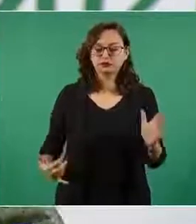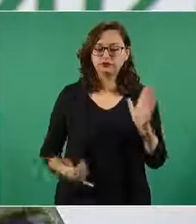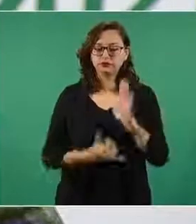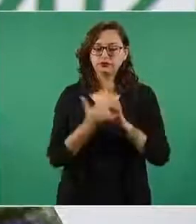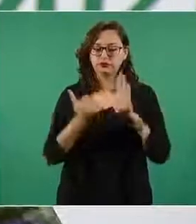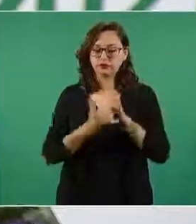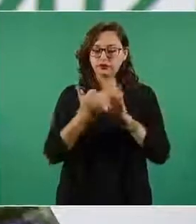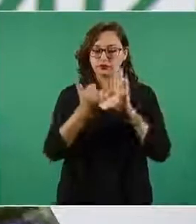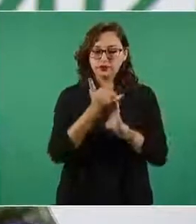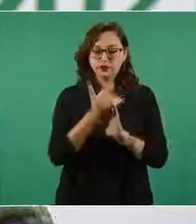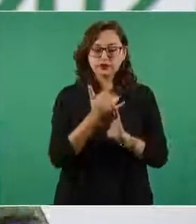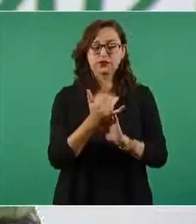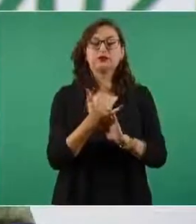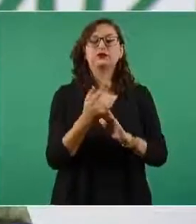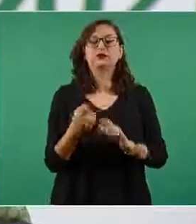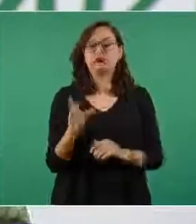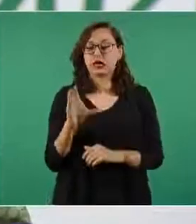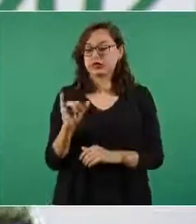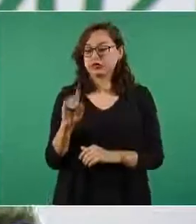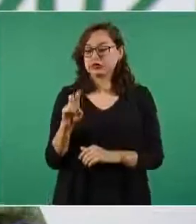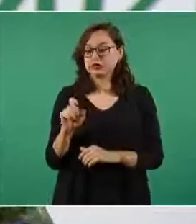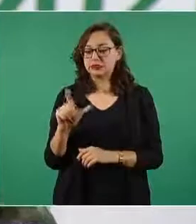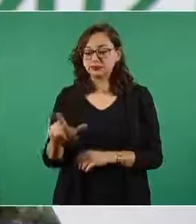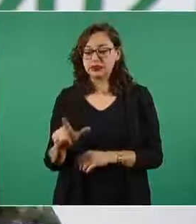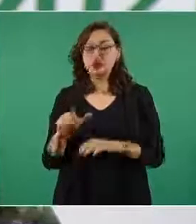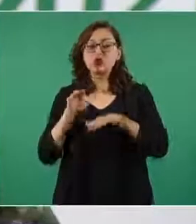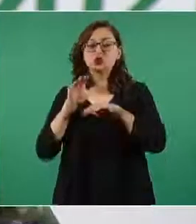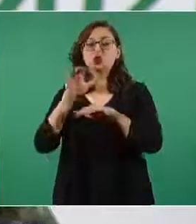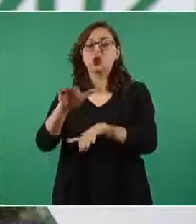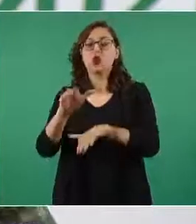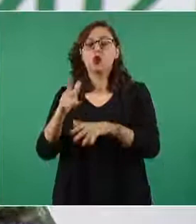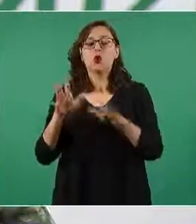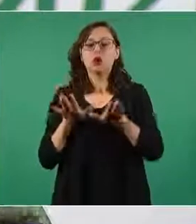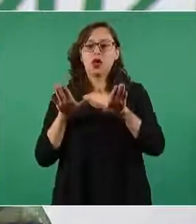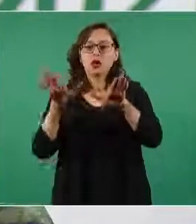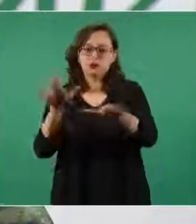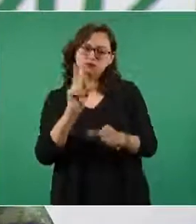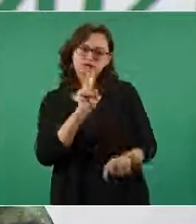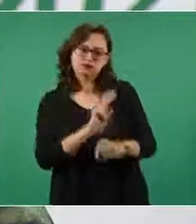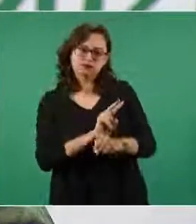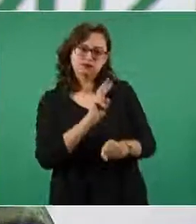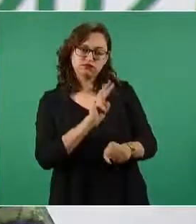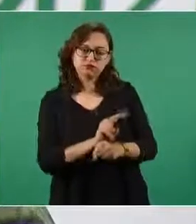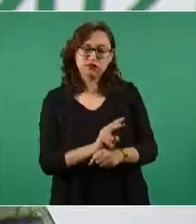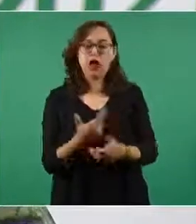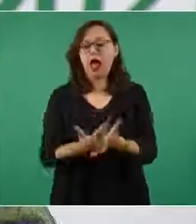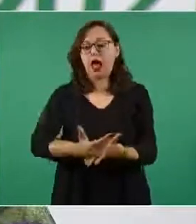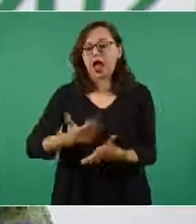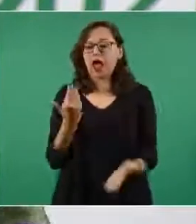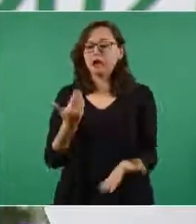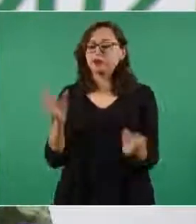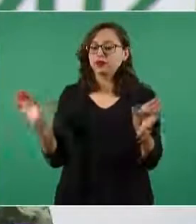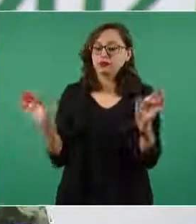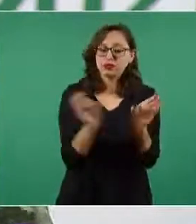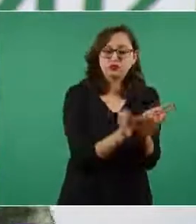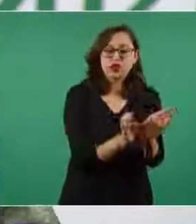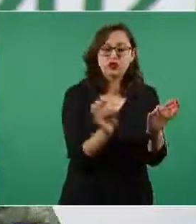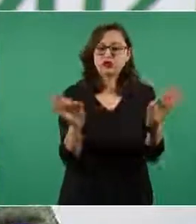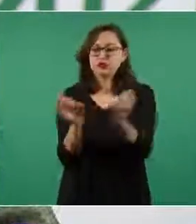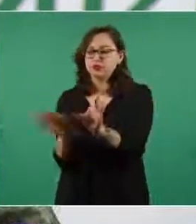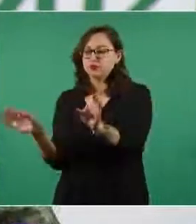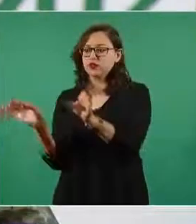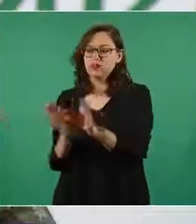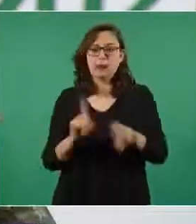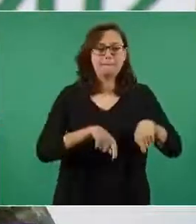la autoridad civil en materia de aviación mediante un proceso de precertificación de cada componente que se